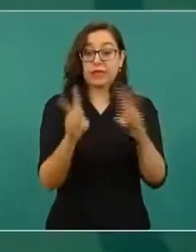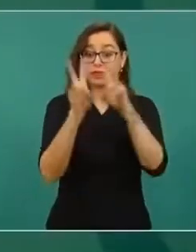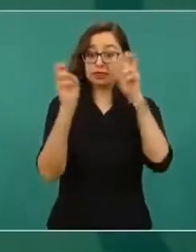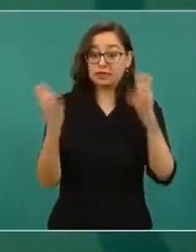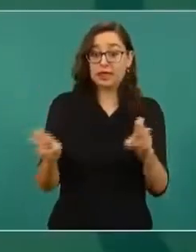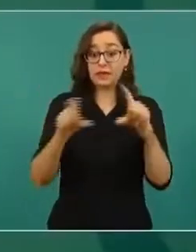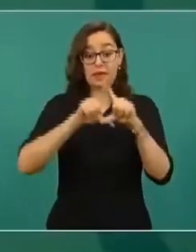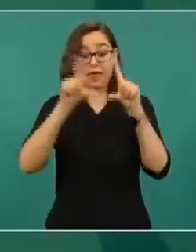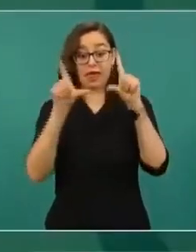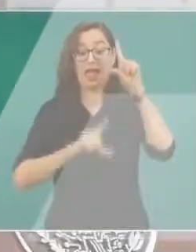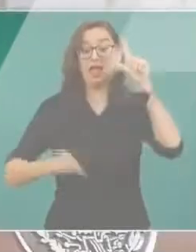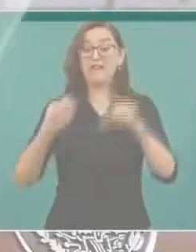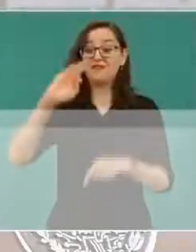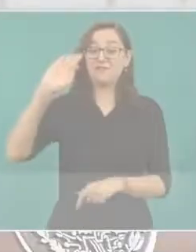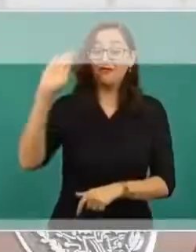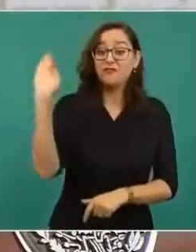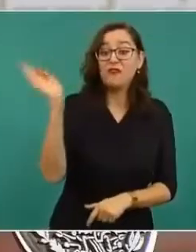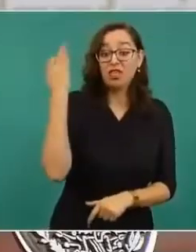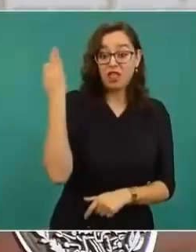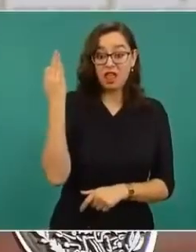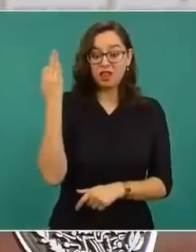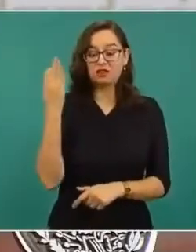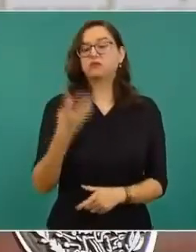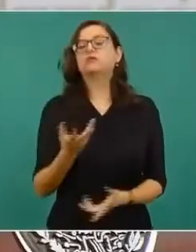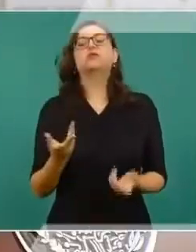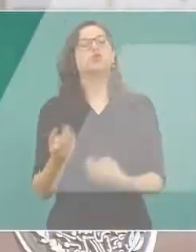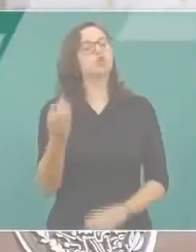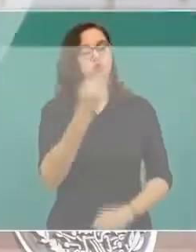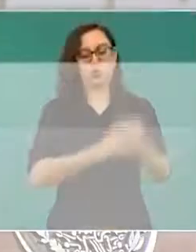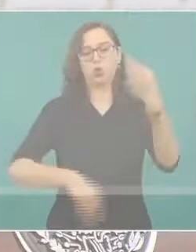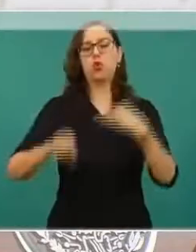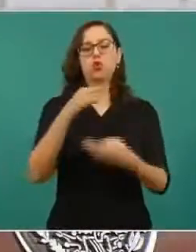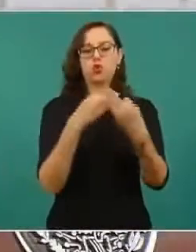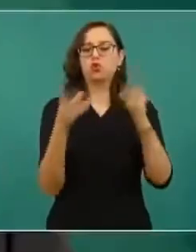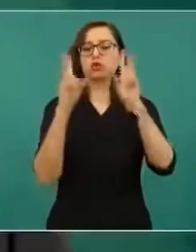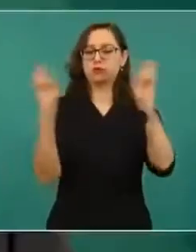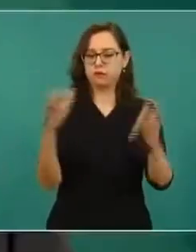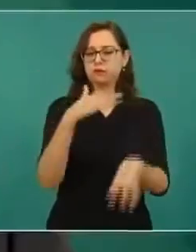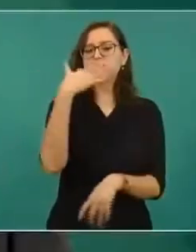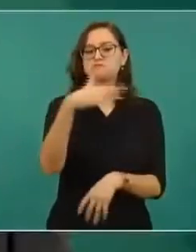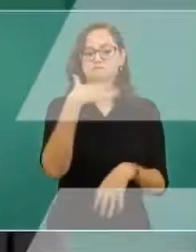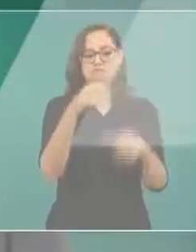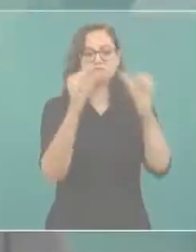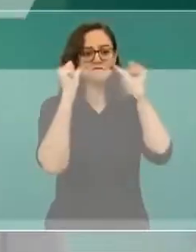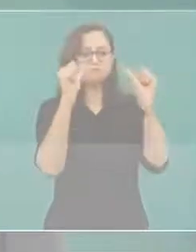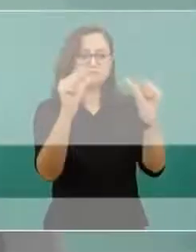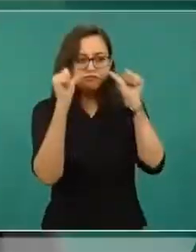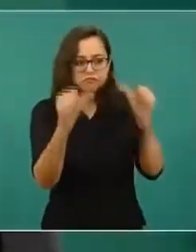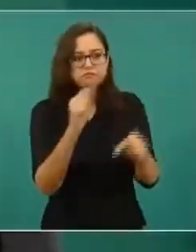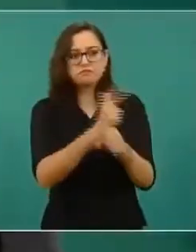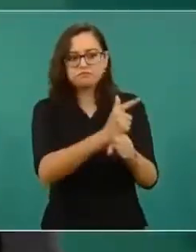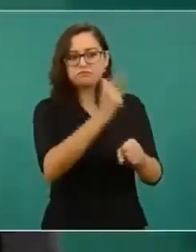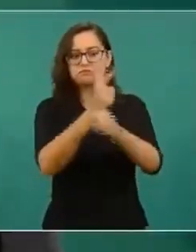que es corrupción se combate y se presentan denuncias a la fiscalía.